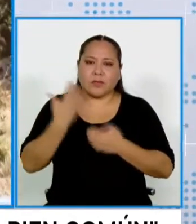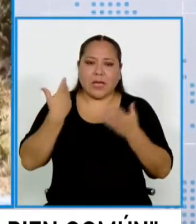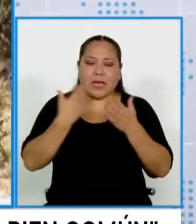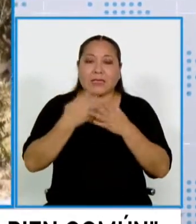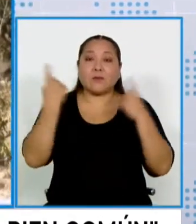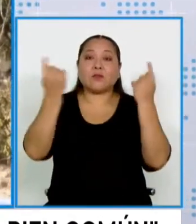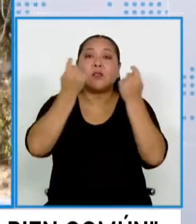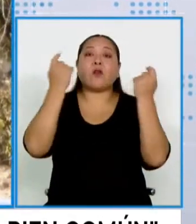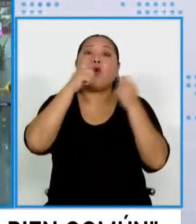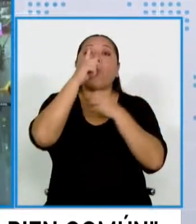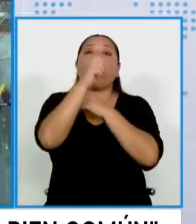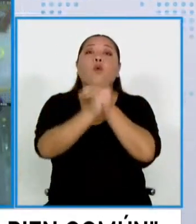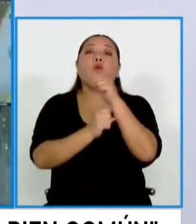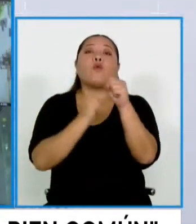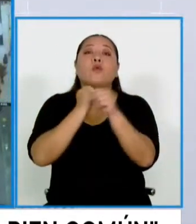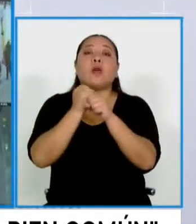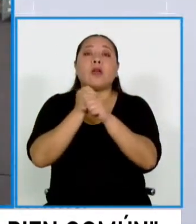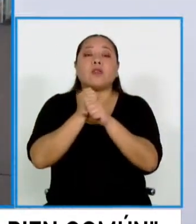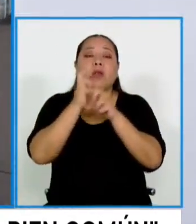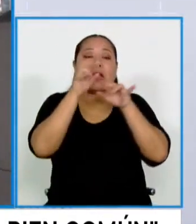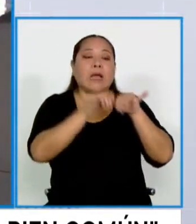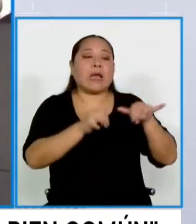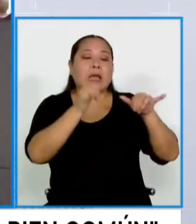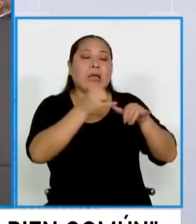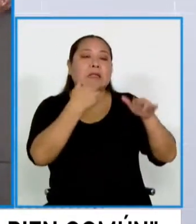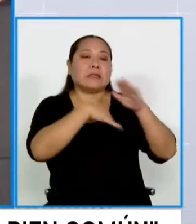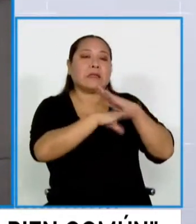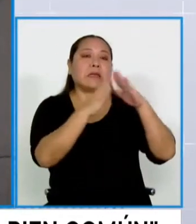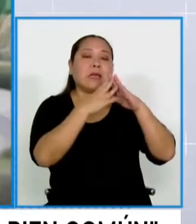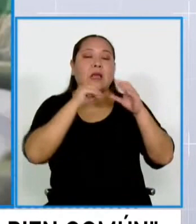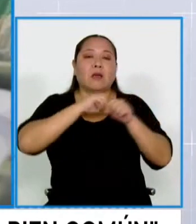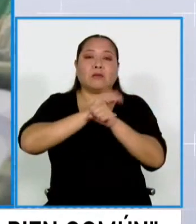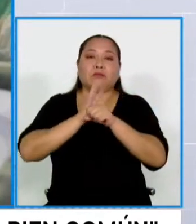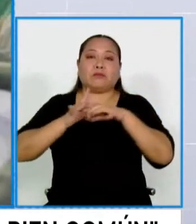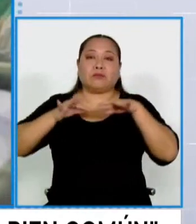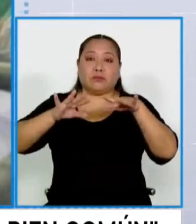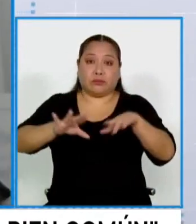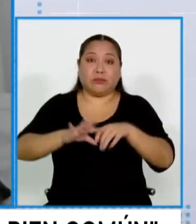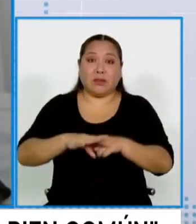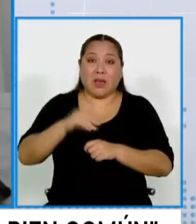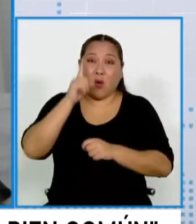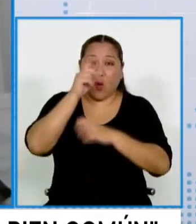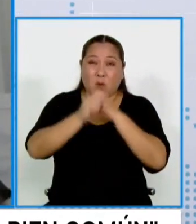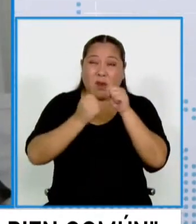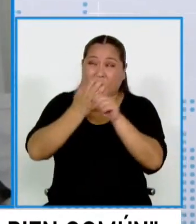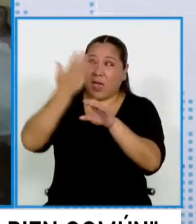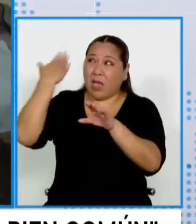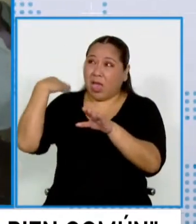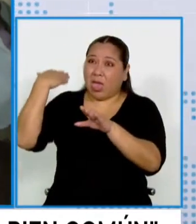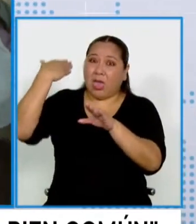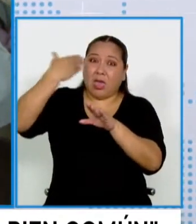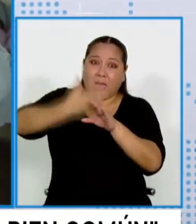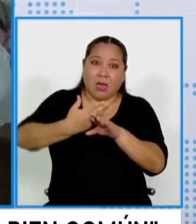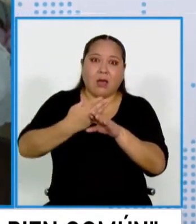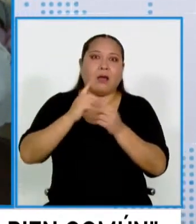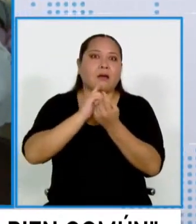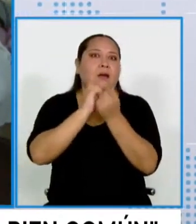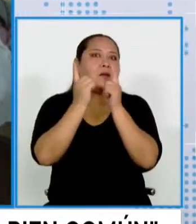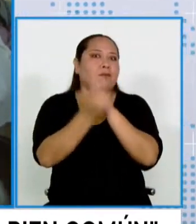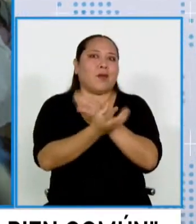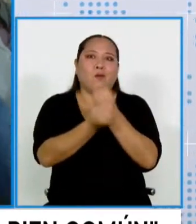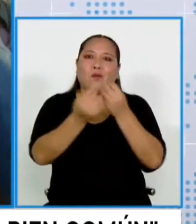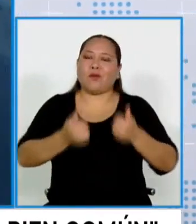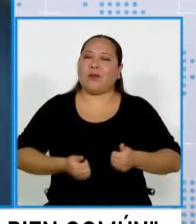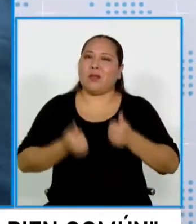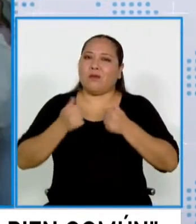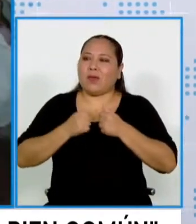cumpliendo un año de esta pandemia en nuestro país, de las medidas de un año en los cuales nuestra vida ha cambiado muchísimo. Hay personas que han